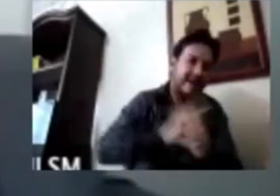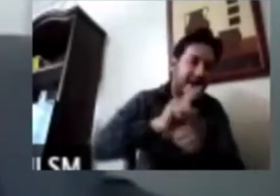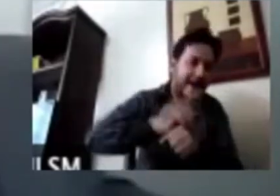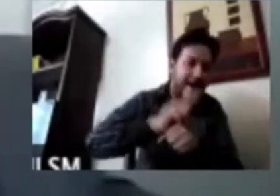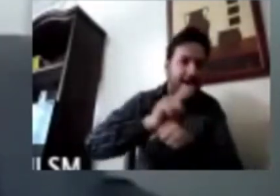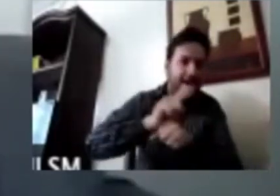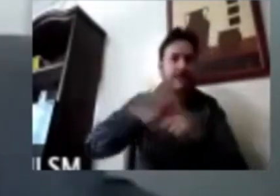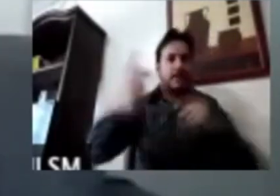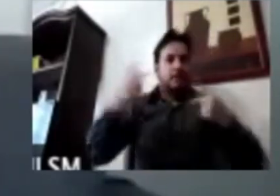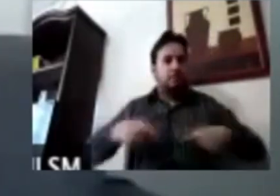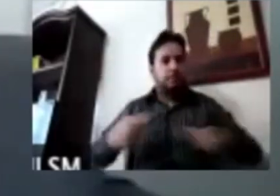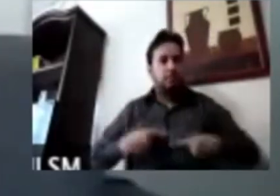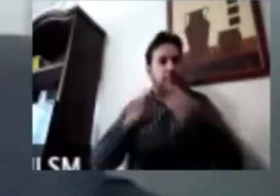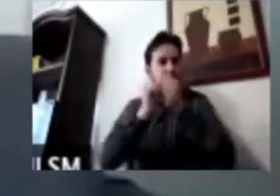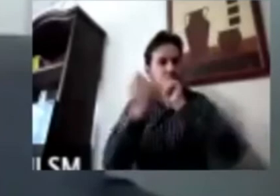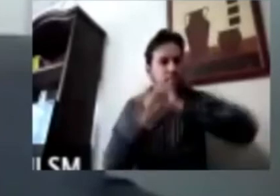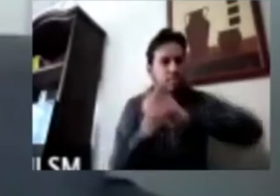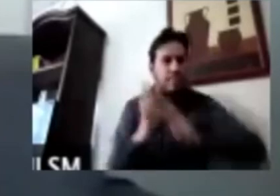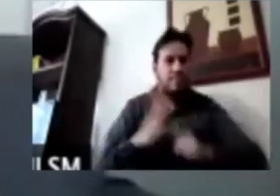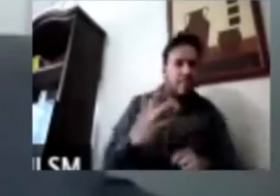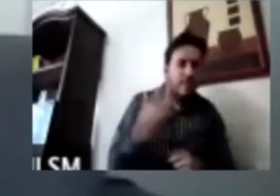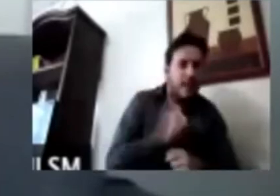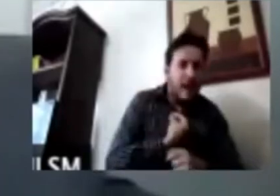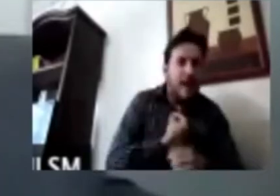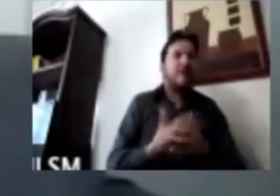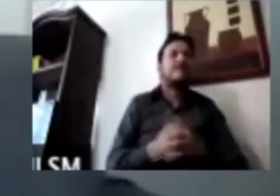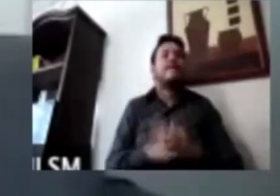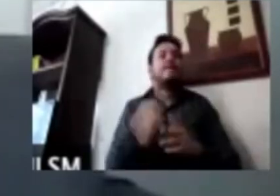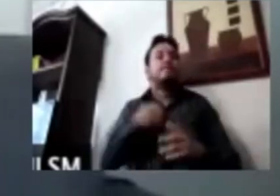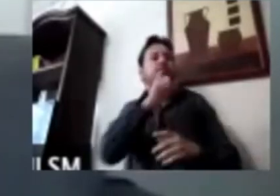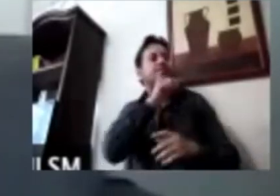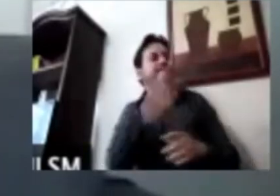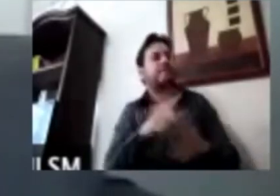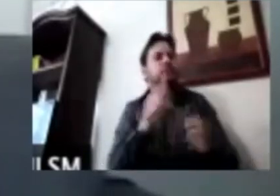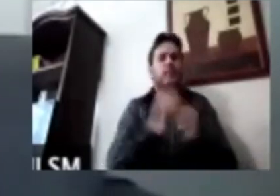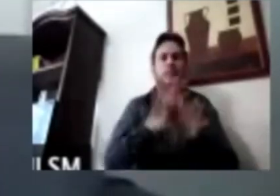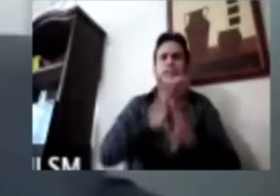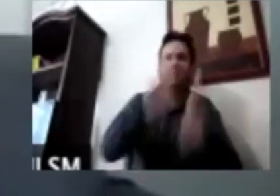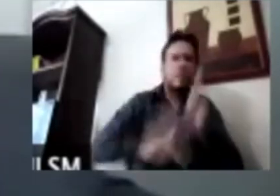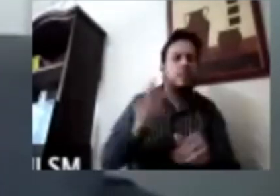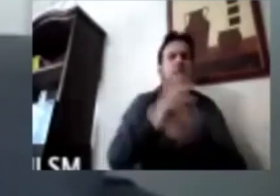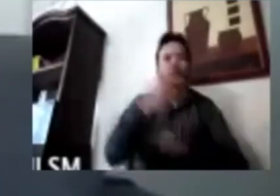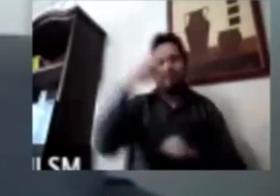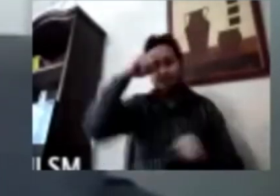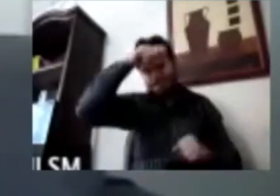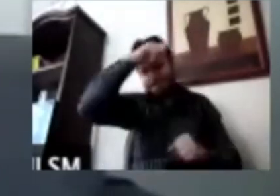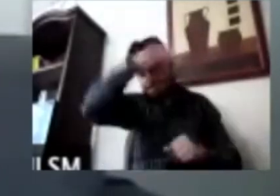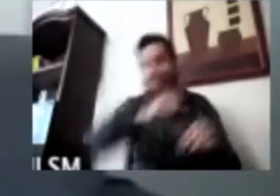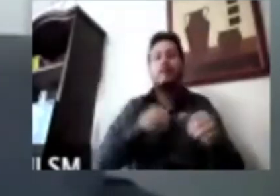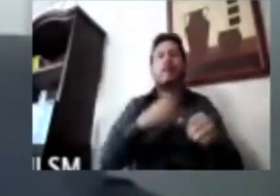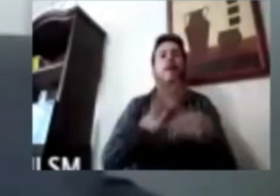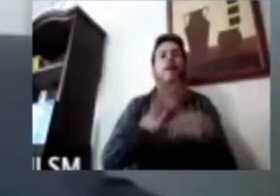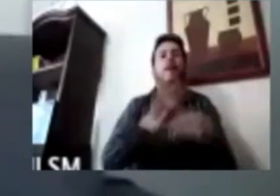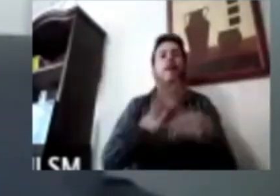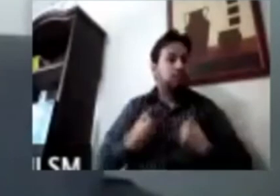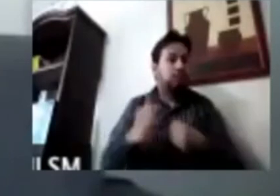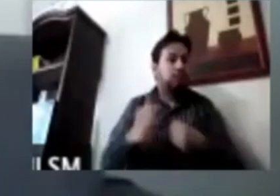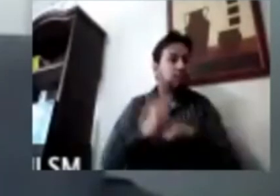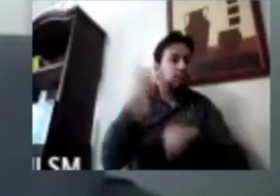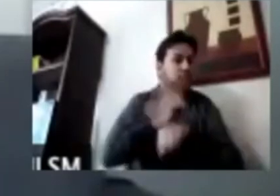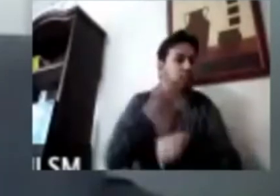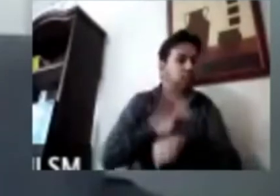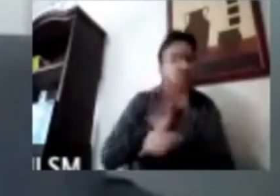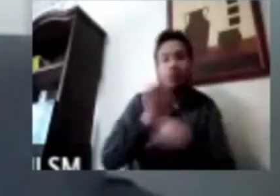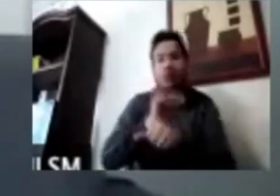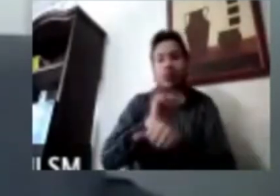trans y también cómo están viviendo, qué situaciones complicadas y diferenciadas están viviendo y cómo esto les está impactando de forma